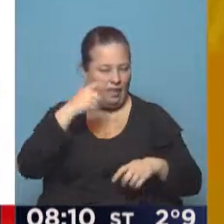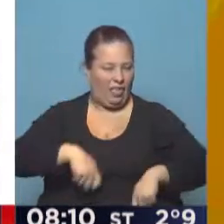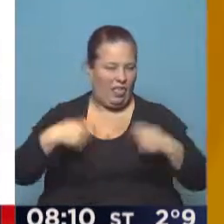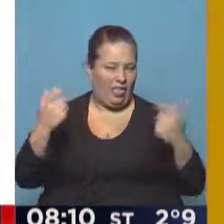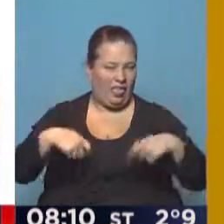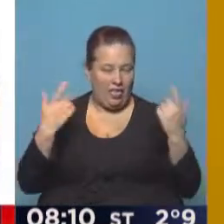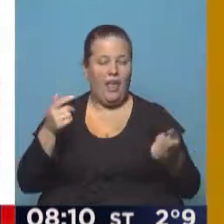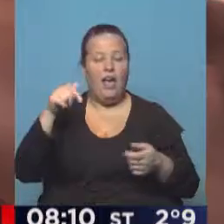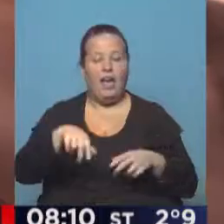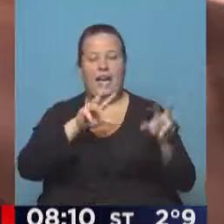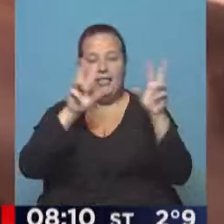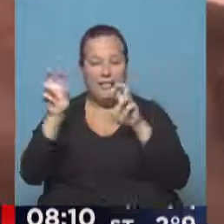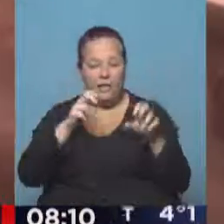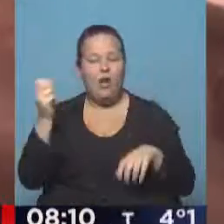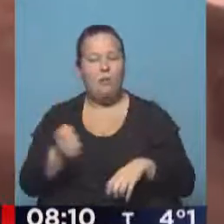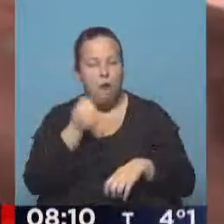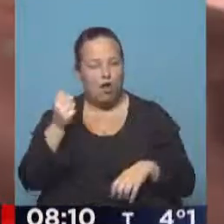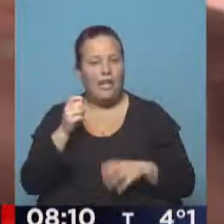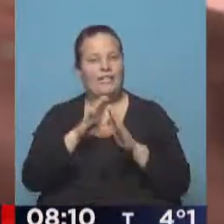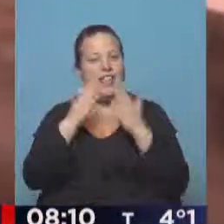Estos son los títulos principales de los diarios.